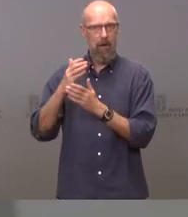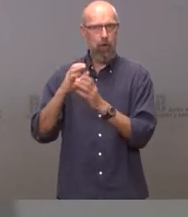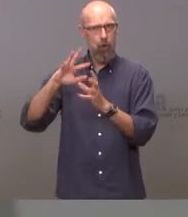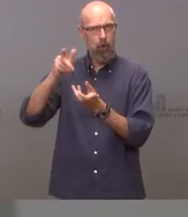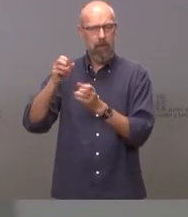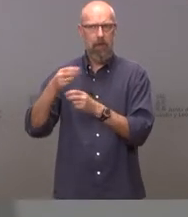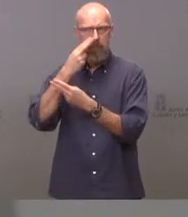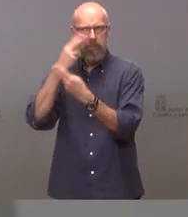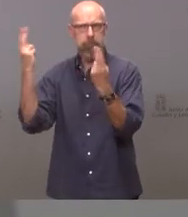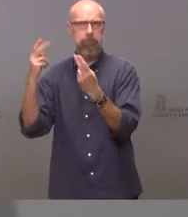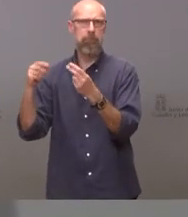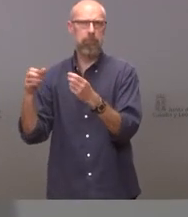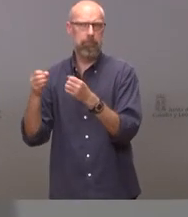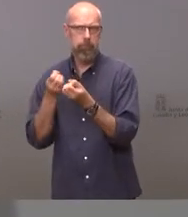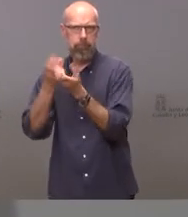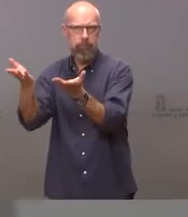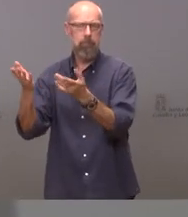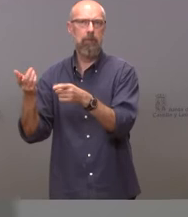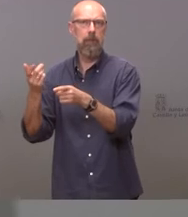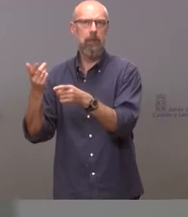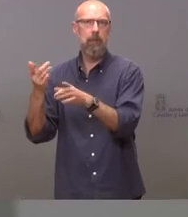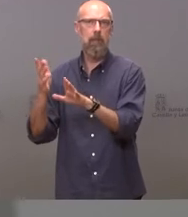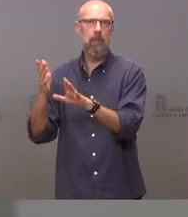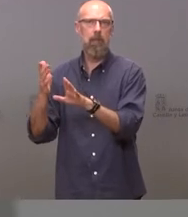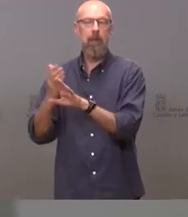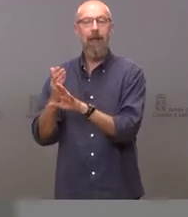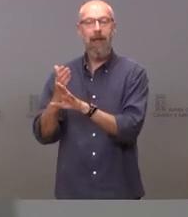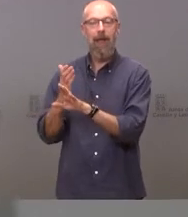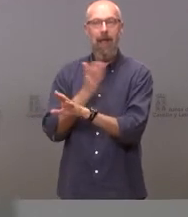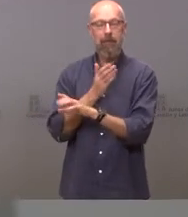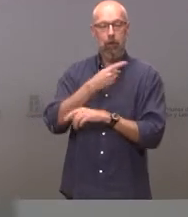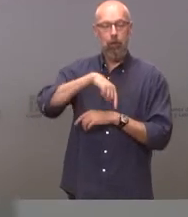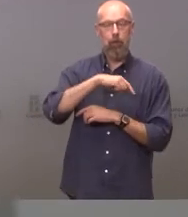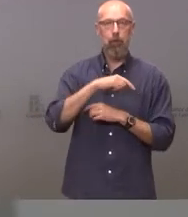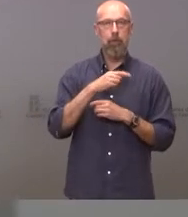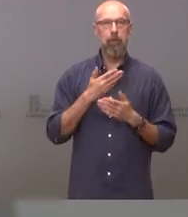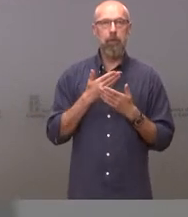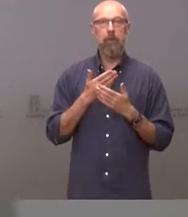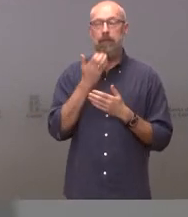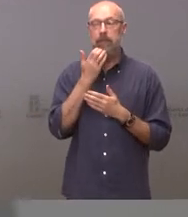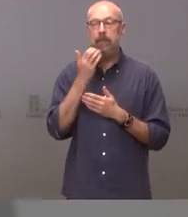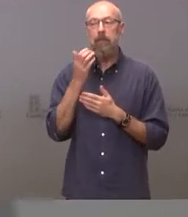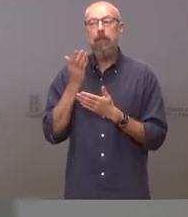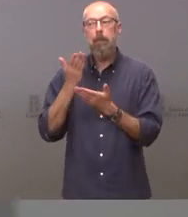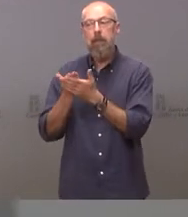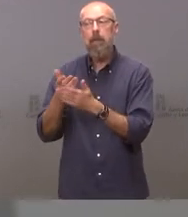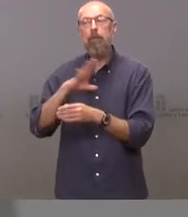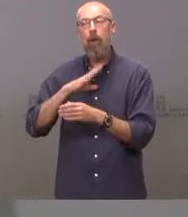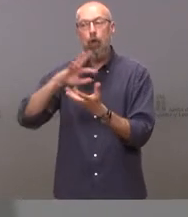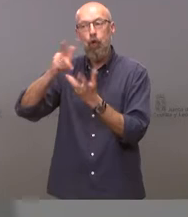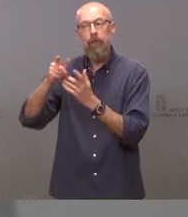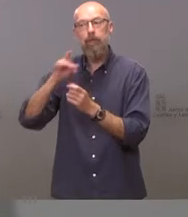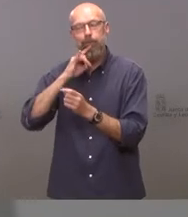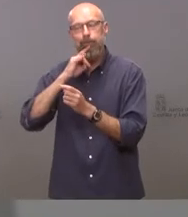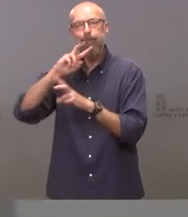a la presentación de una demanda, de una querella criminal, si es el caso, si no se